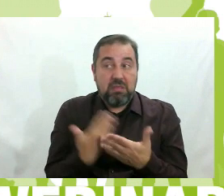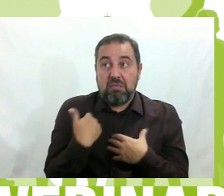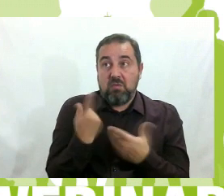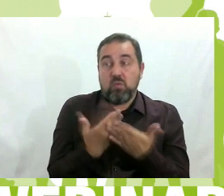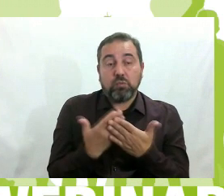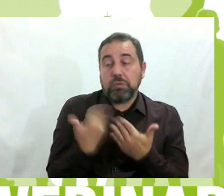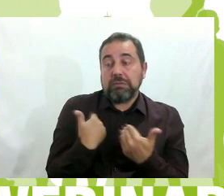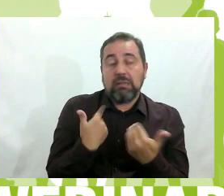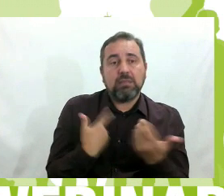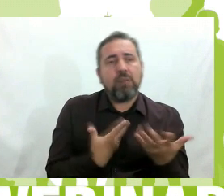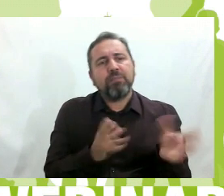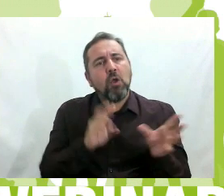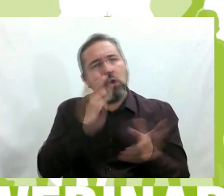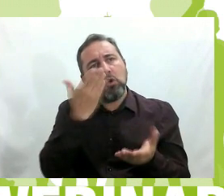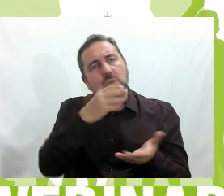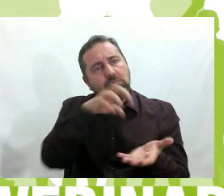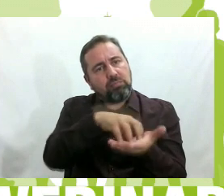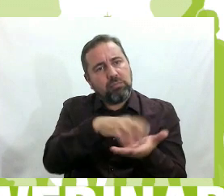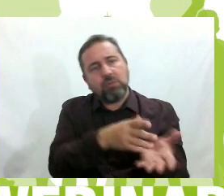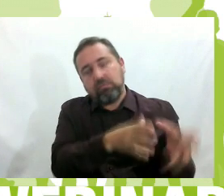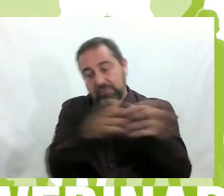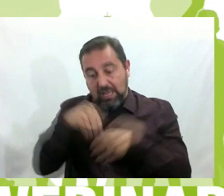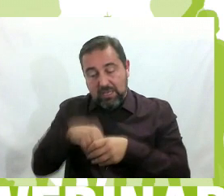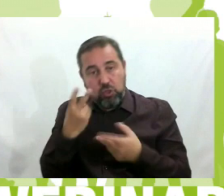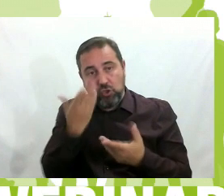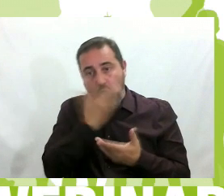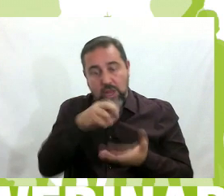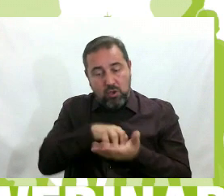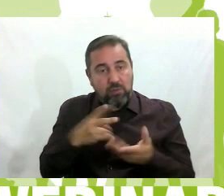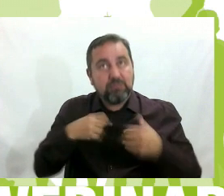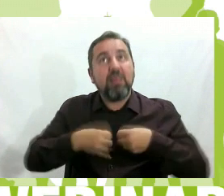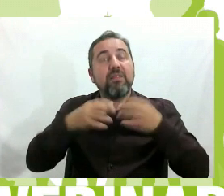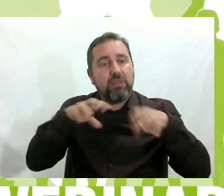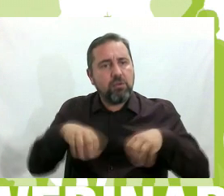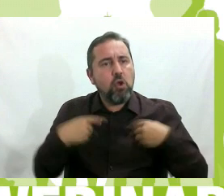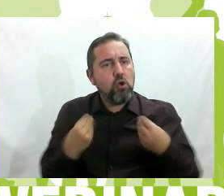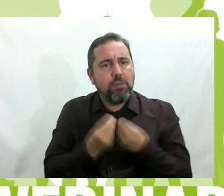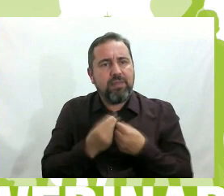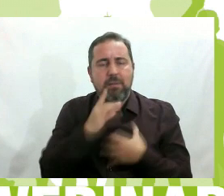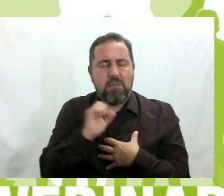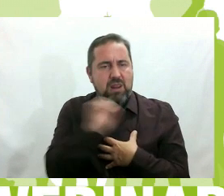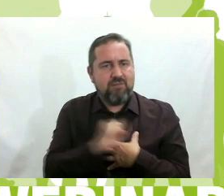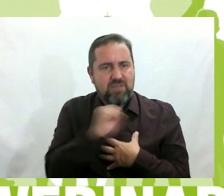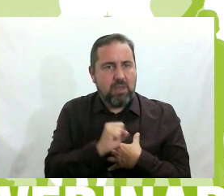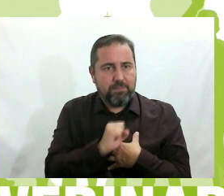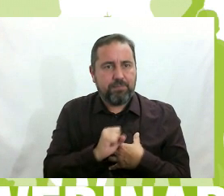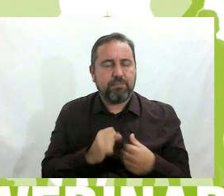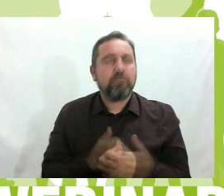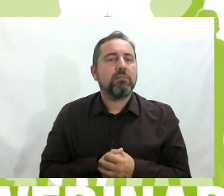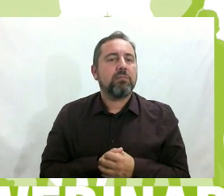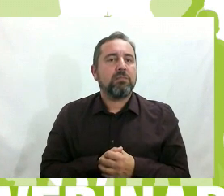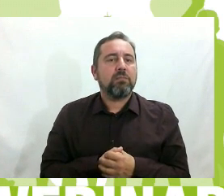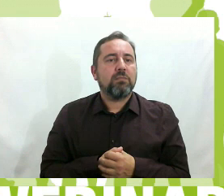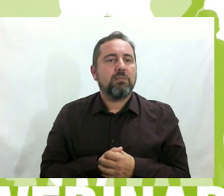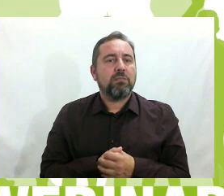cursos acogimos a otro centro de Oviedo aquí, dos coles en el mismo edificio y con una convivencia magnífica. Bueno, pues aprovechando estos